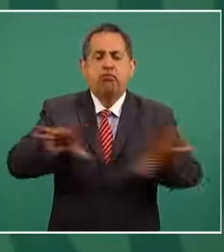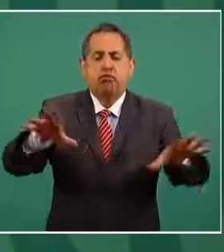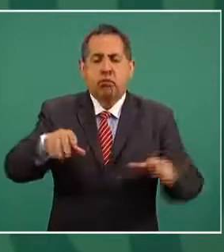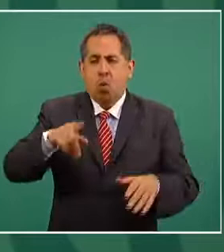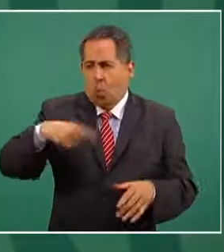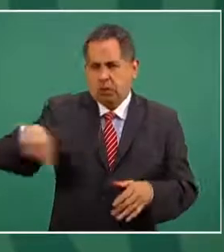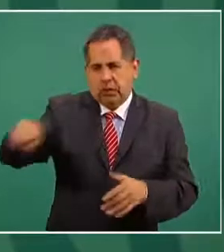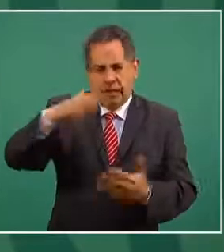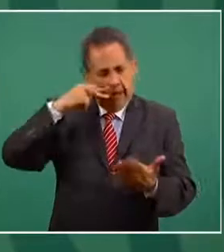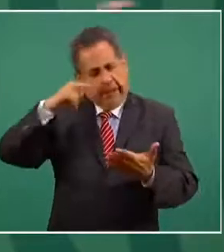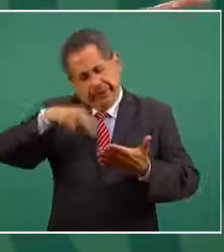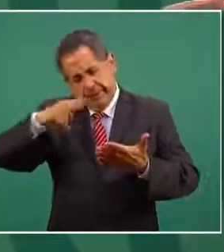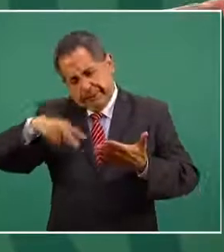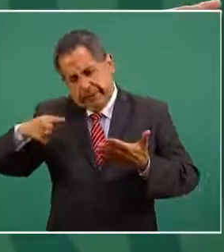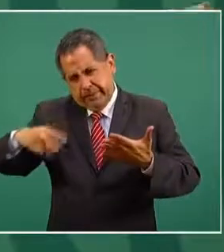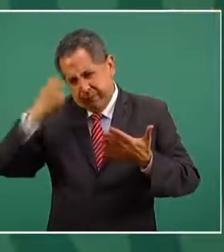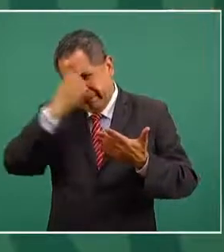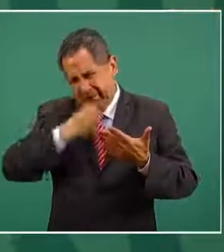completo.